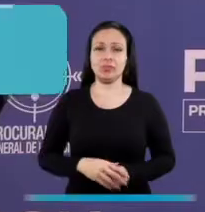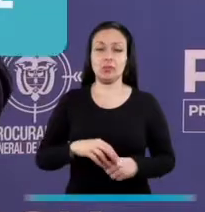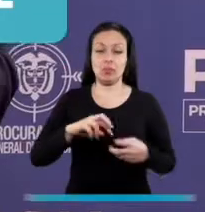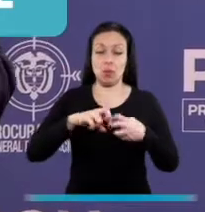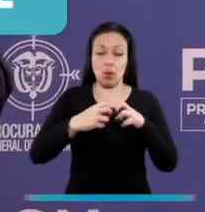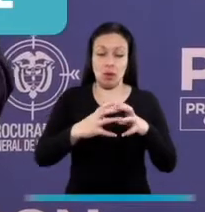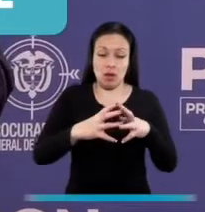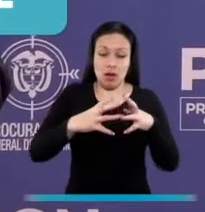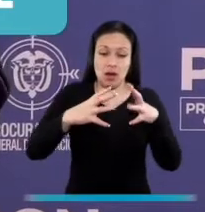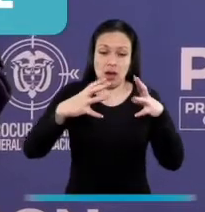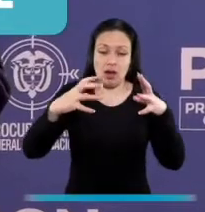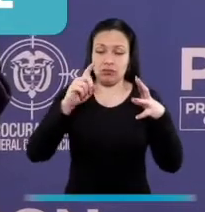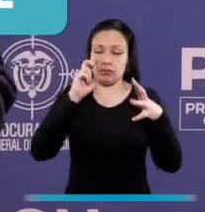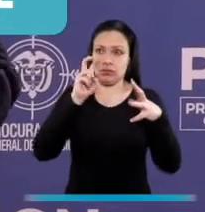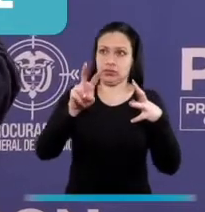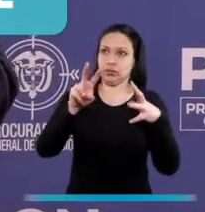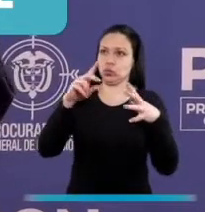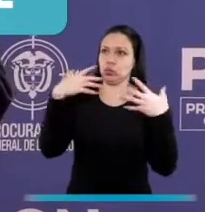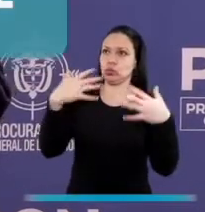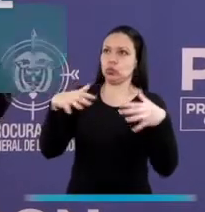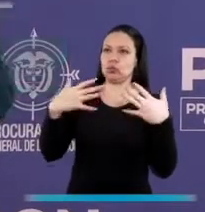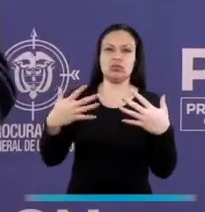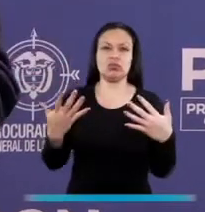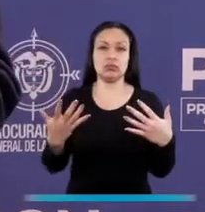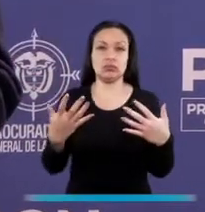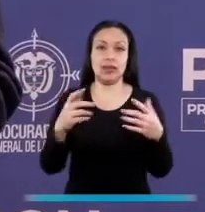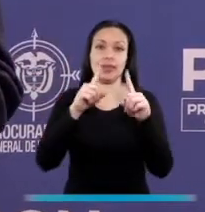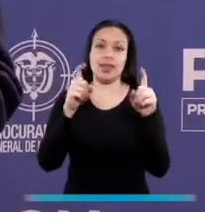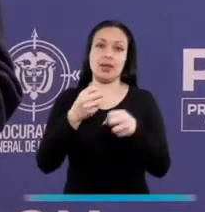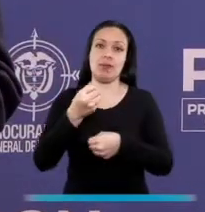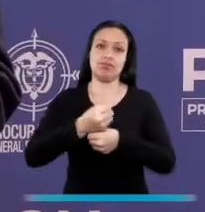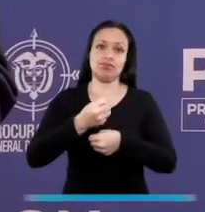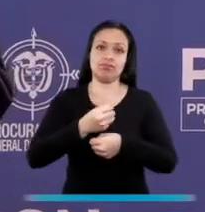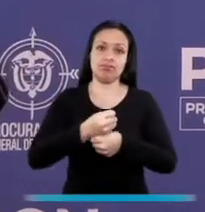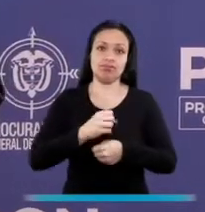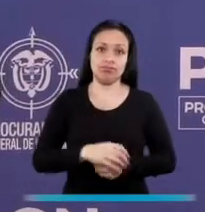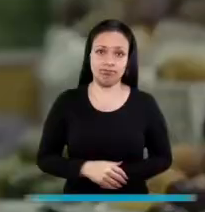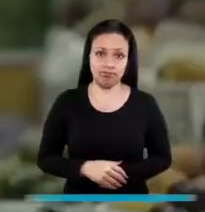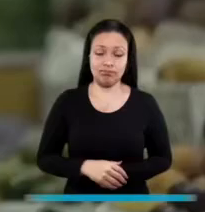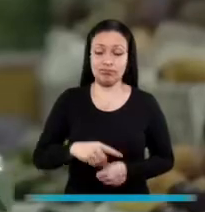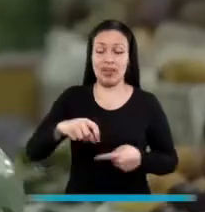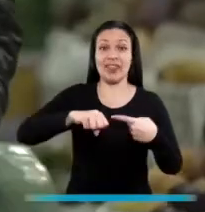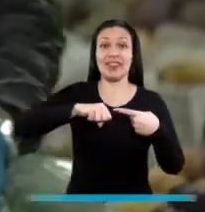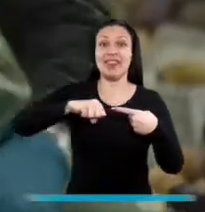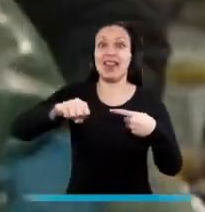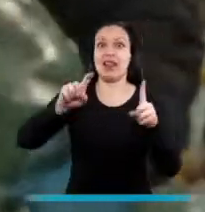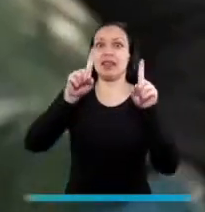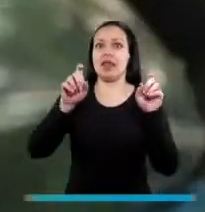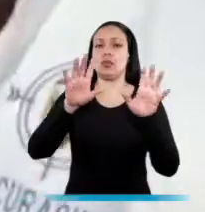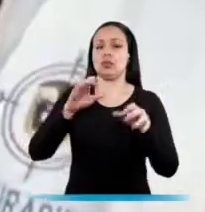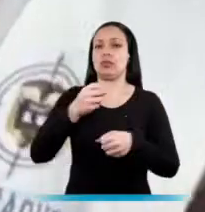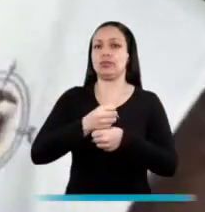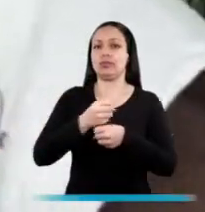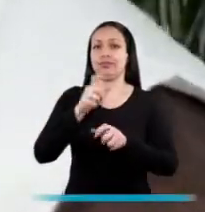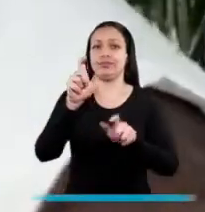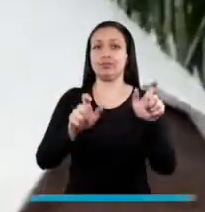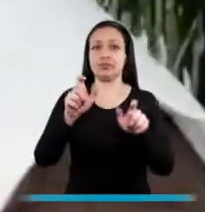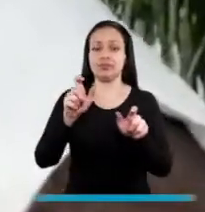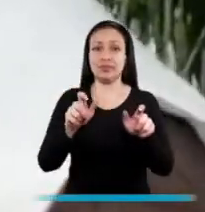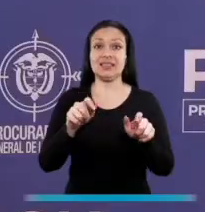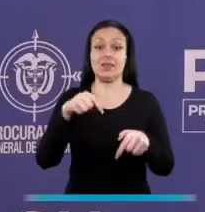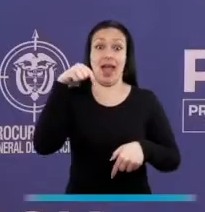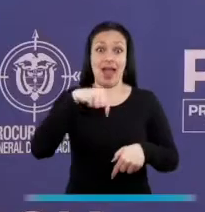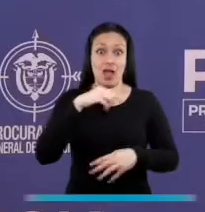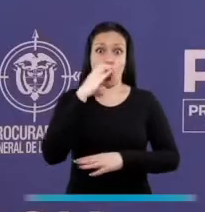Y la primera conflictividad que sale a la superficie es la conflictividad laboral, que tiene que ver con los derechos laborales de los